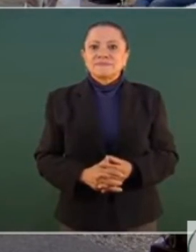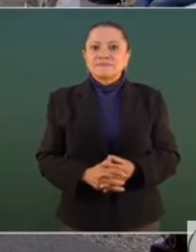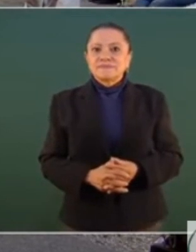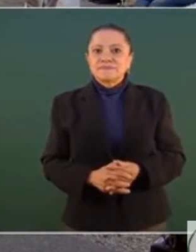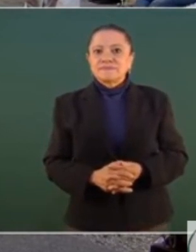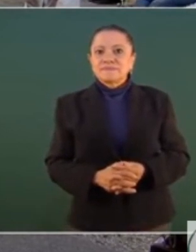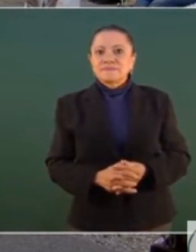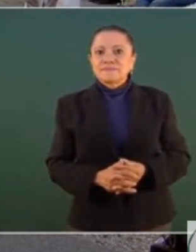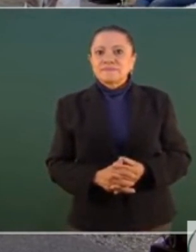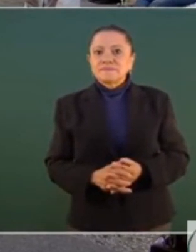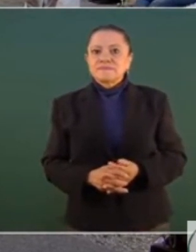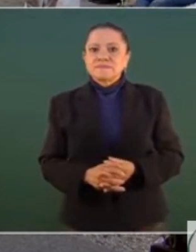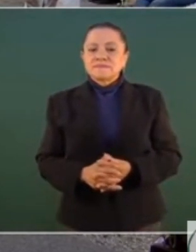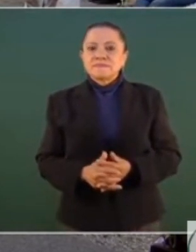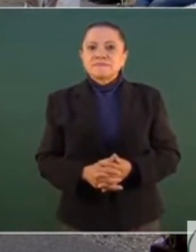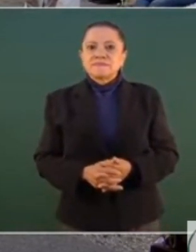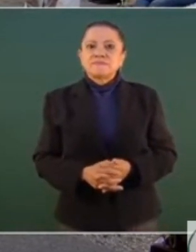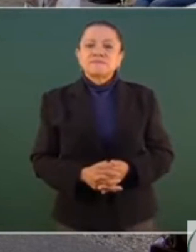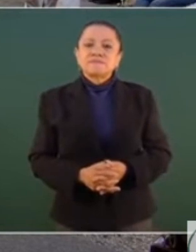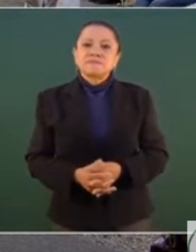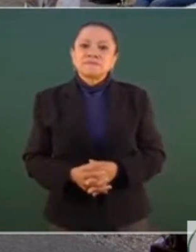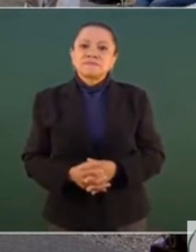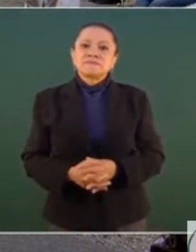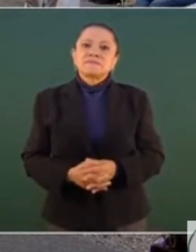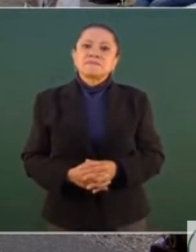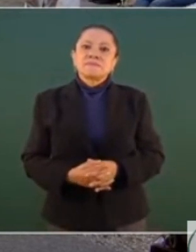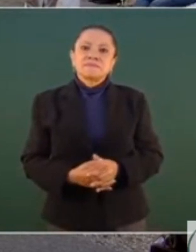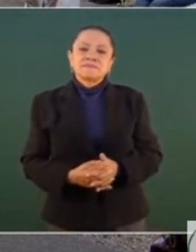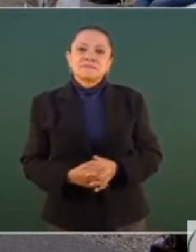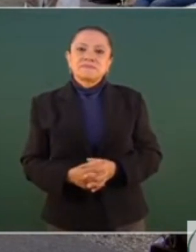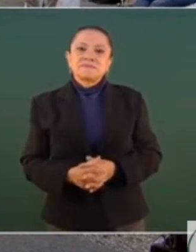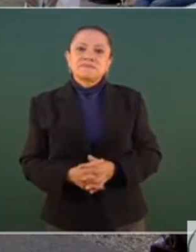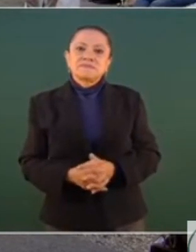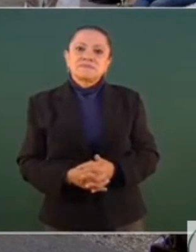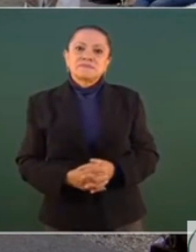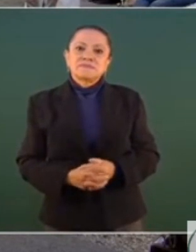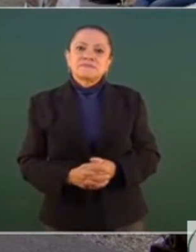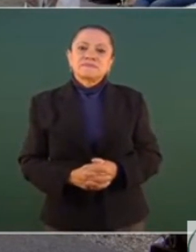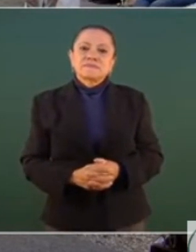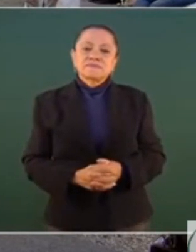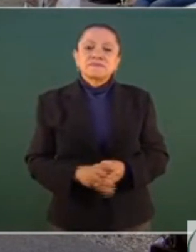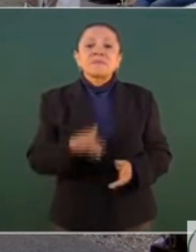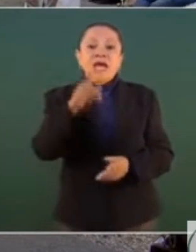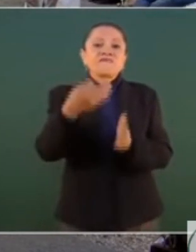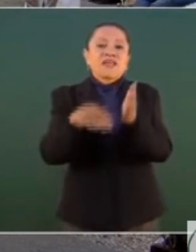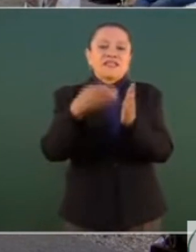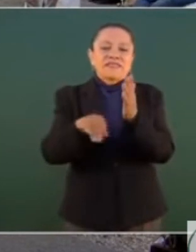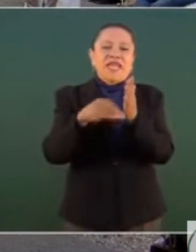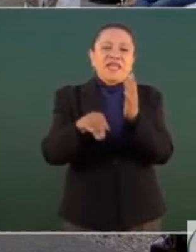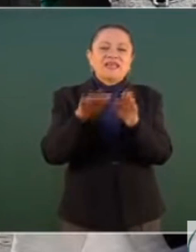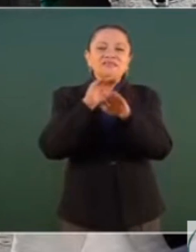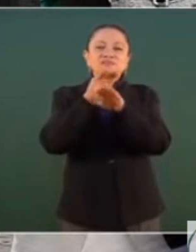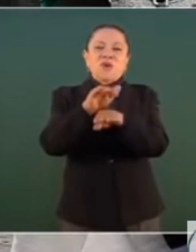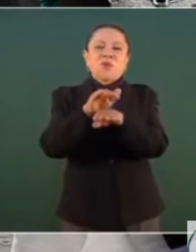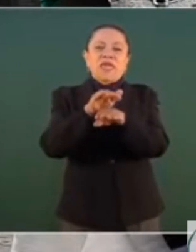No apoyarnos a las familias desplazadas de este cerro, porque es un asunto federal. que hablas de la minería,